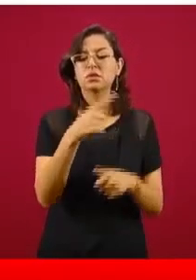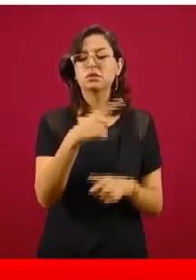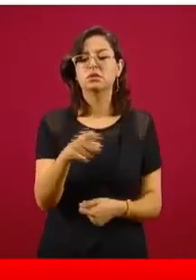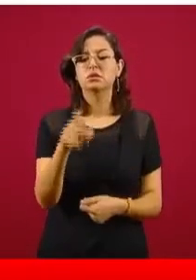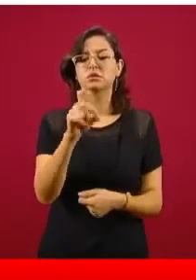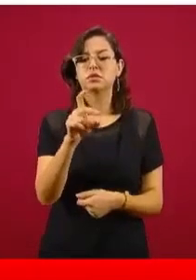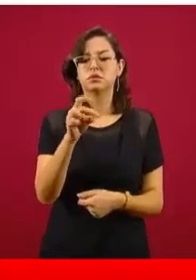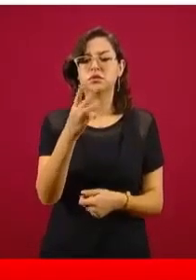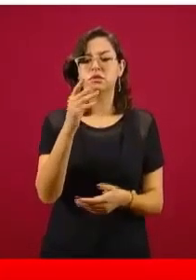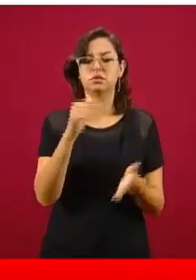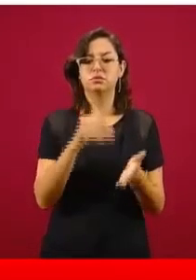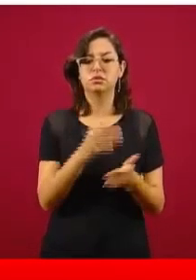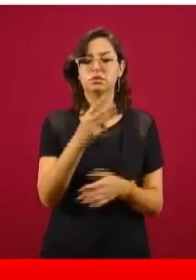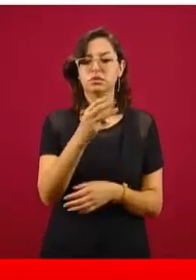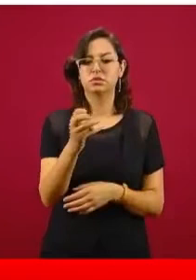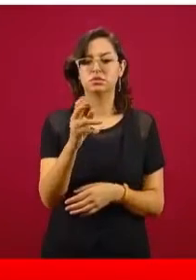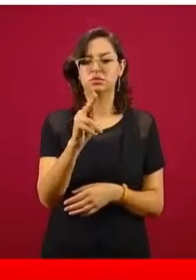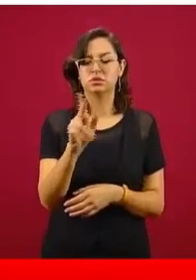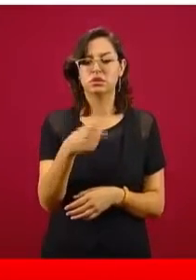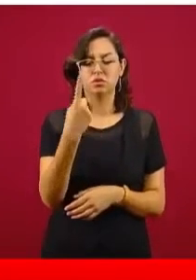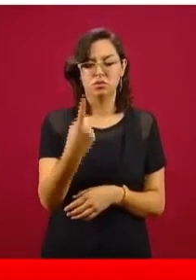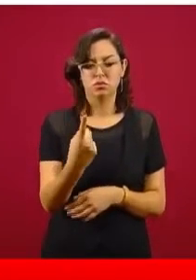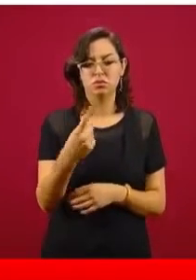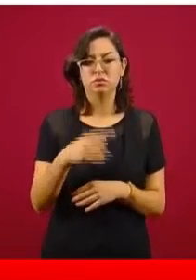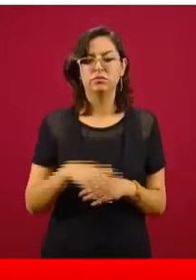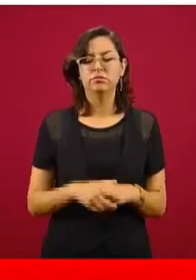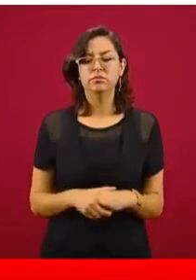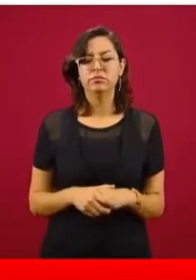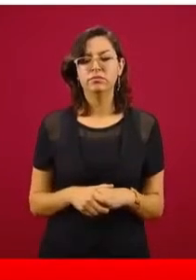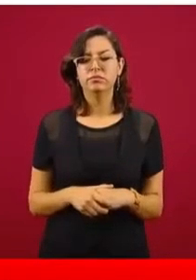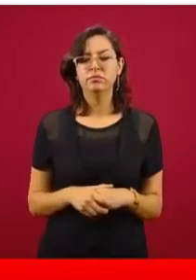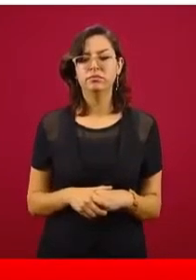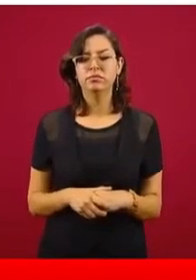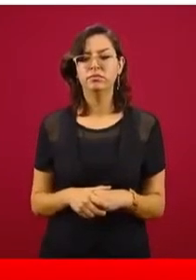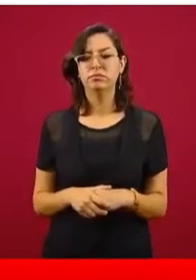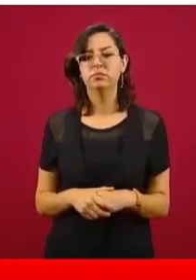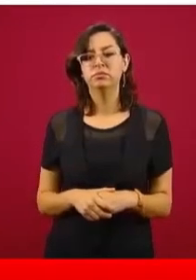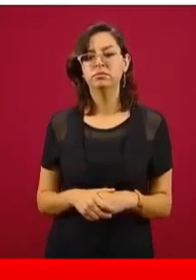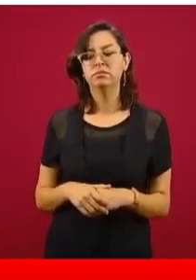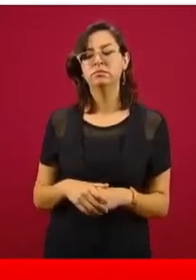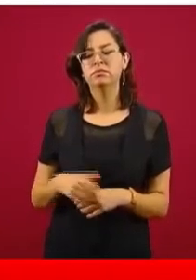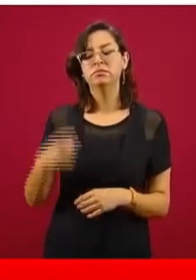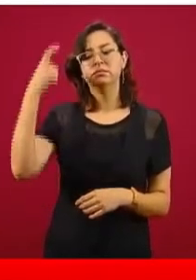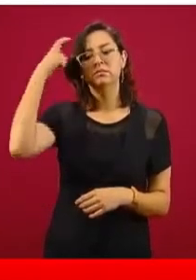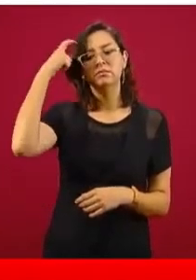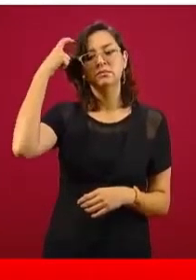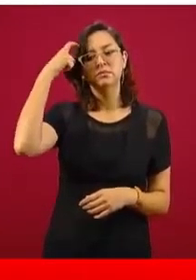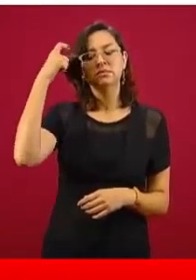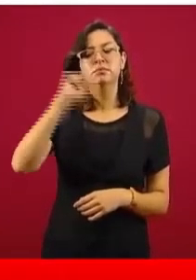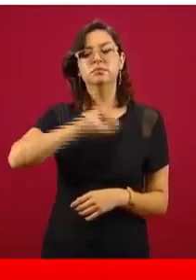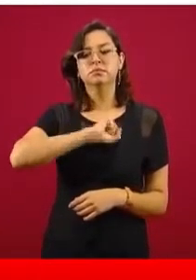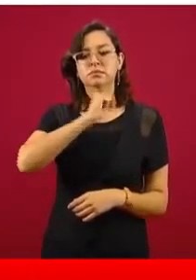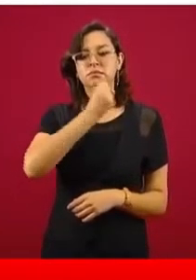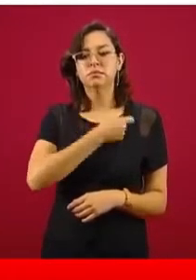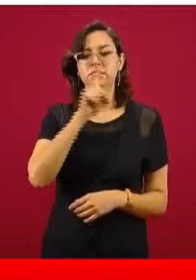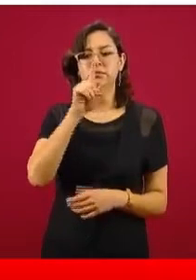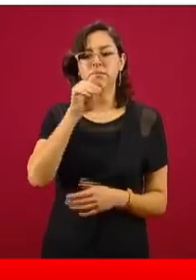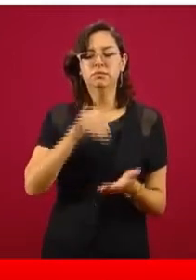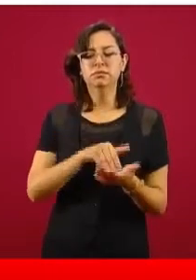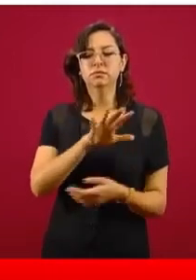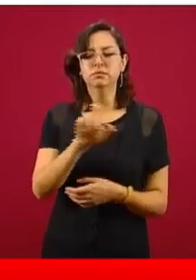381 al día de ayer. Salud mental. Nos han pedido apoyo mil 526.